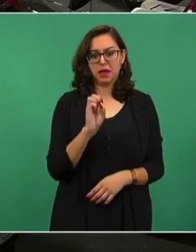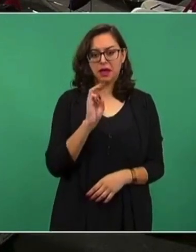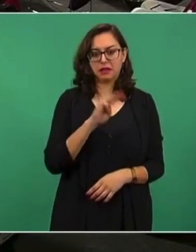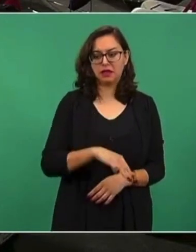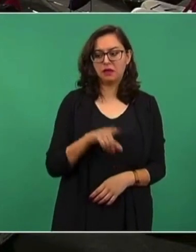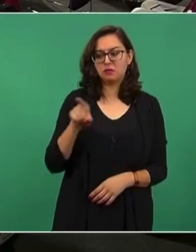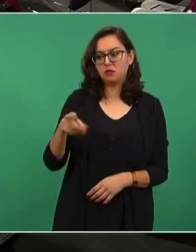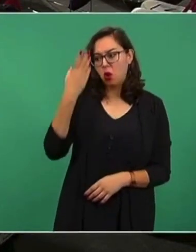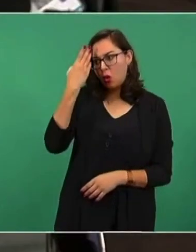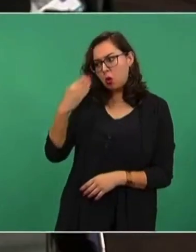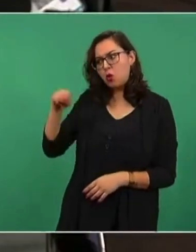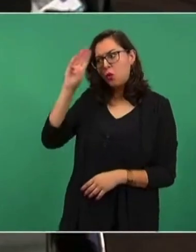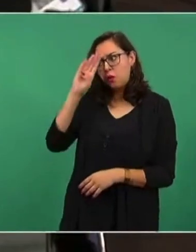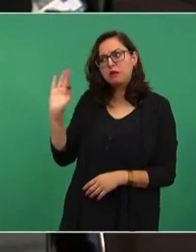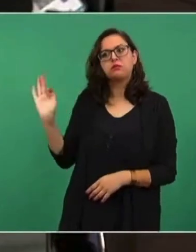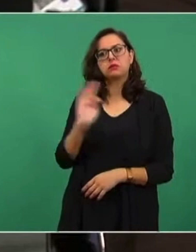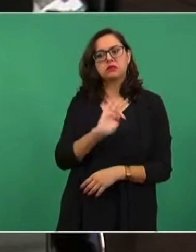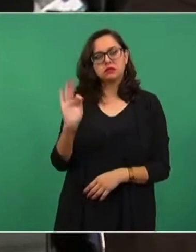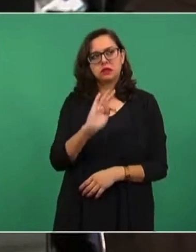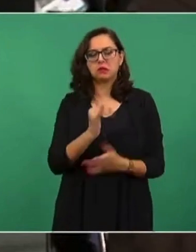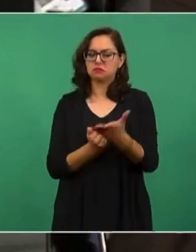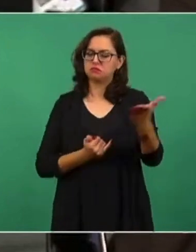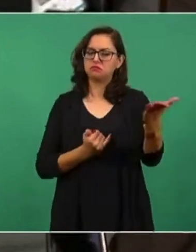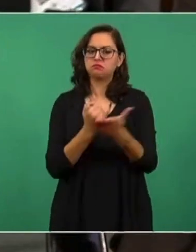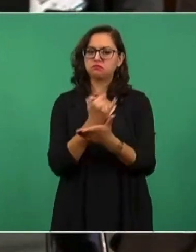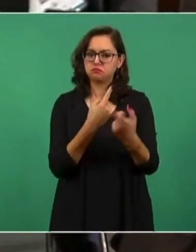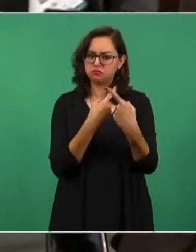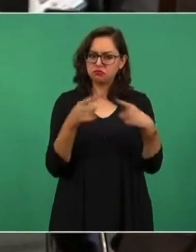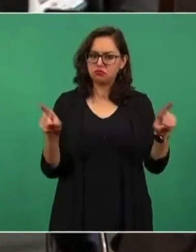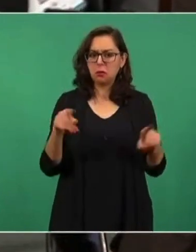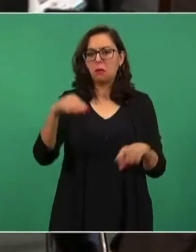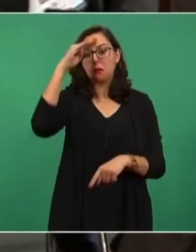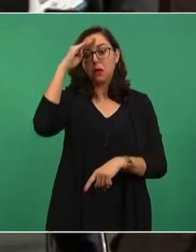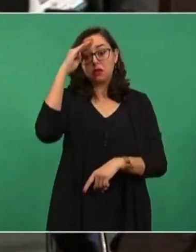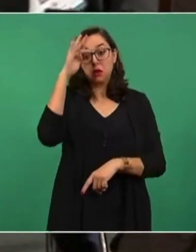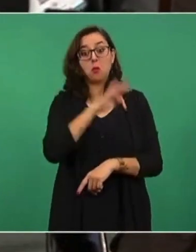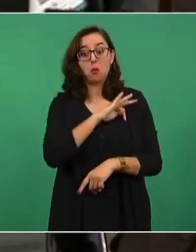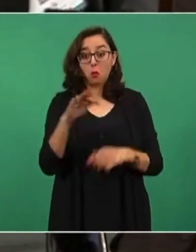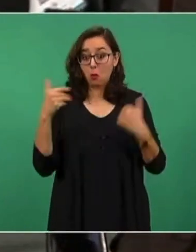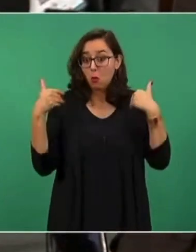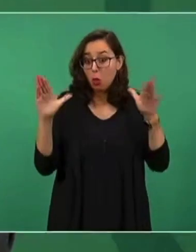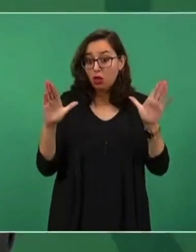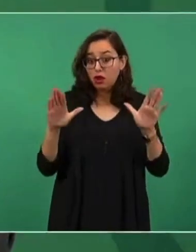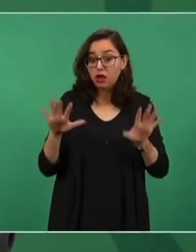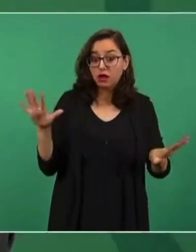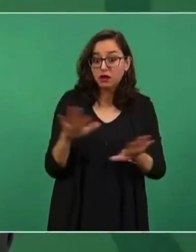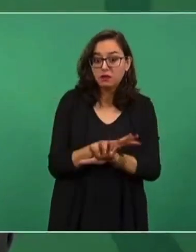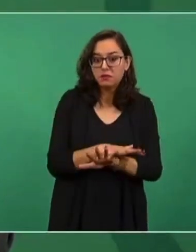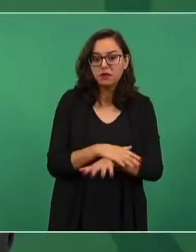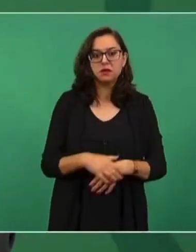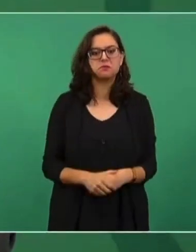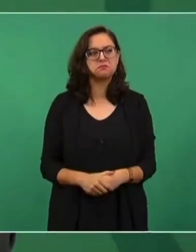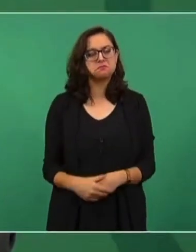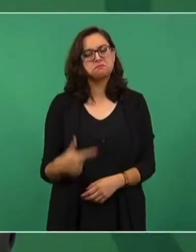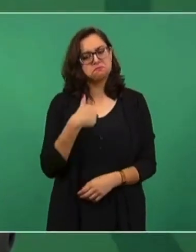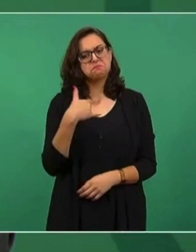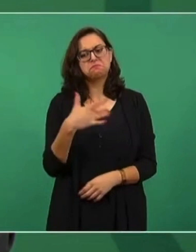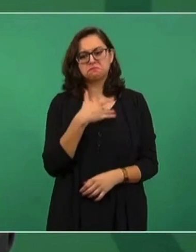Usted lo ha solicitado y dice que ya es tiempo. ¿Cómo ve este panorama? Yo lo veo con optimismo,